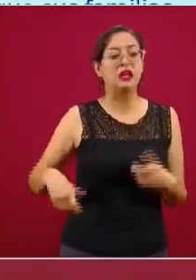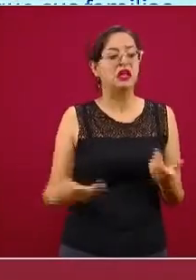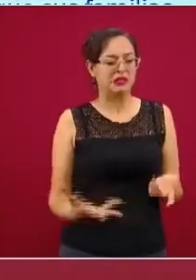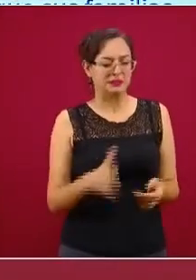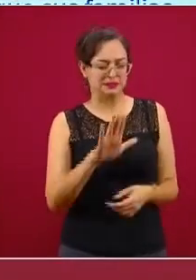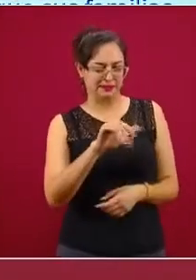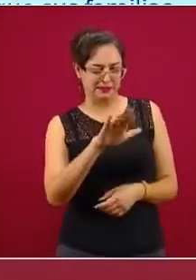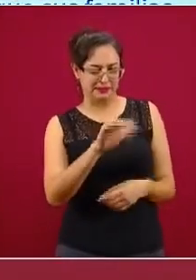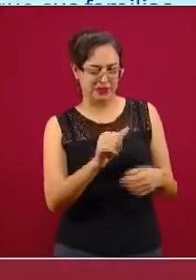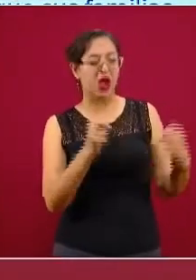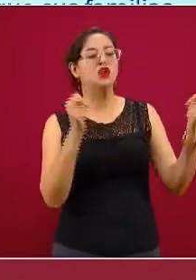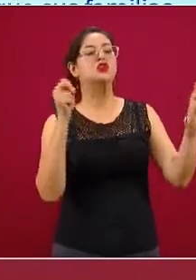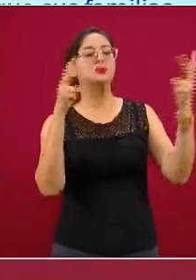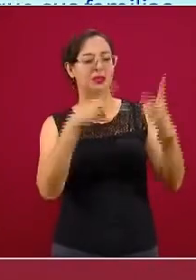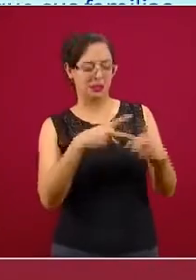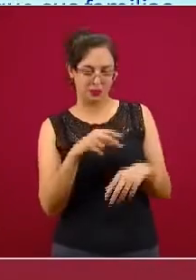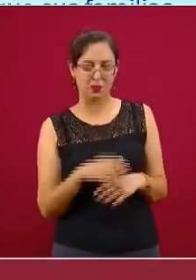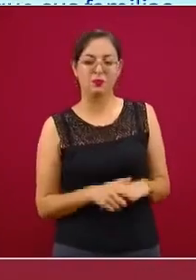nos vemos,